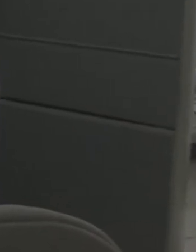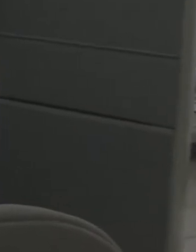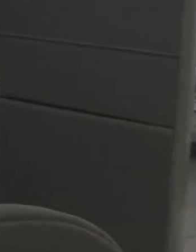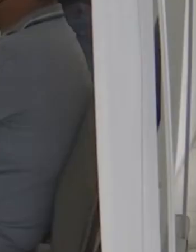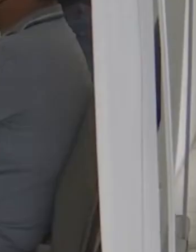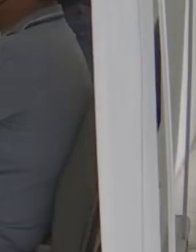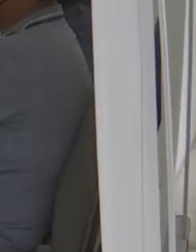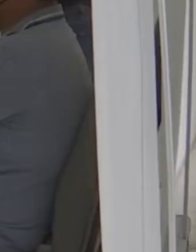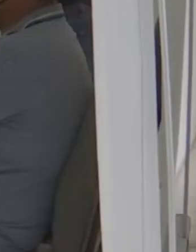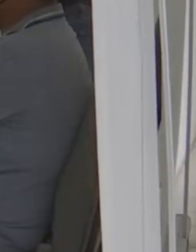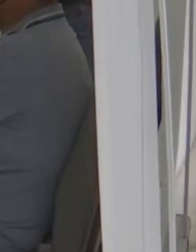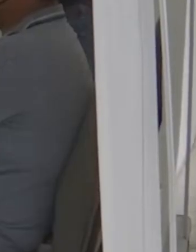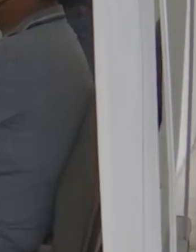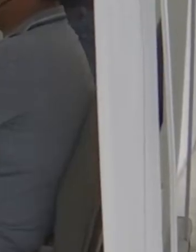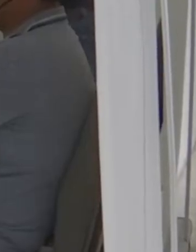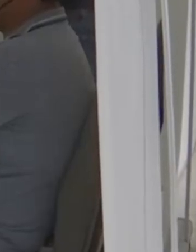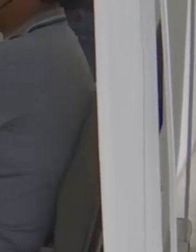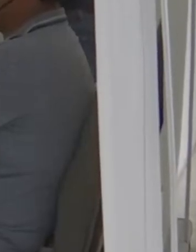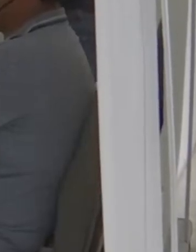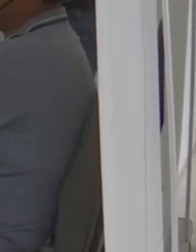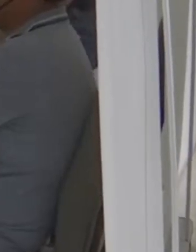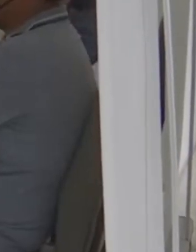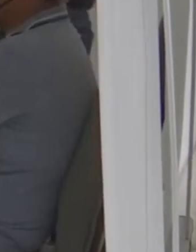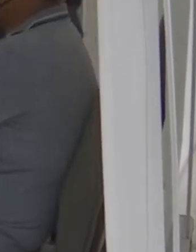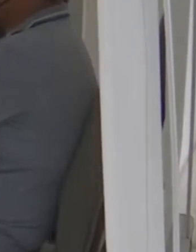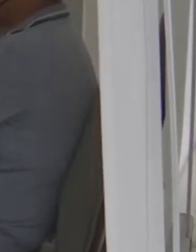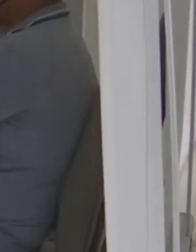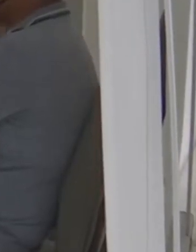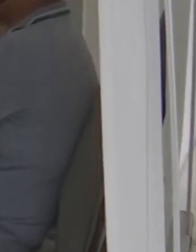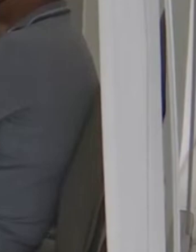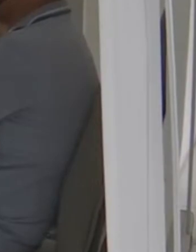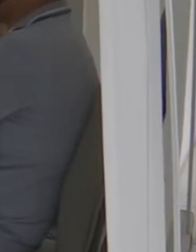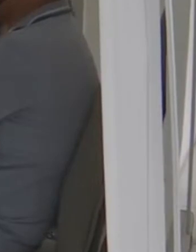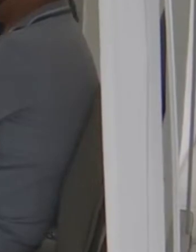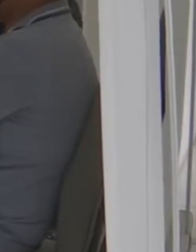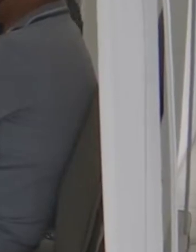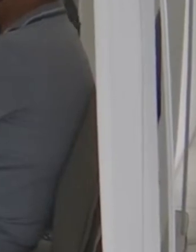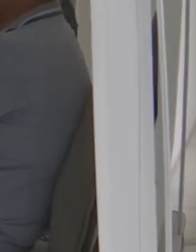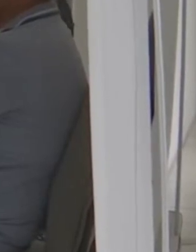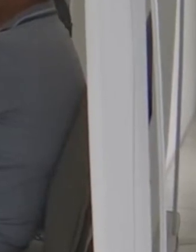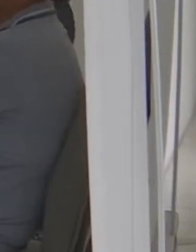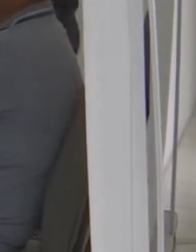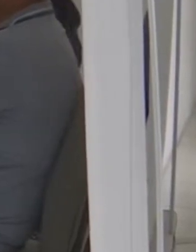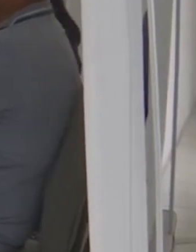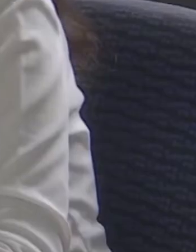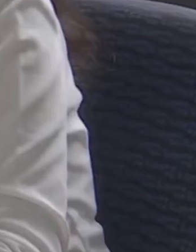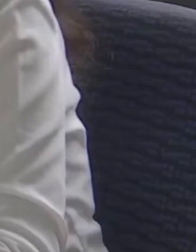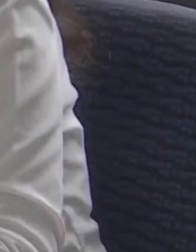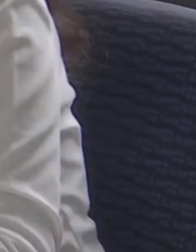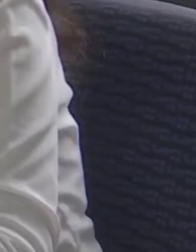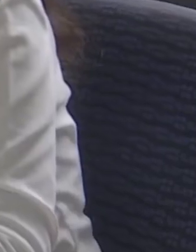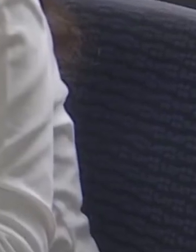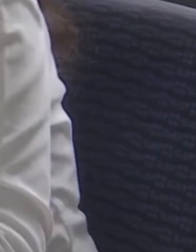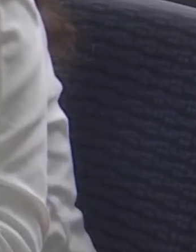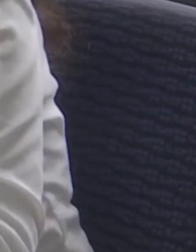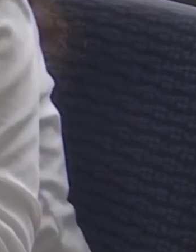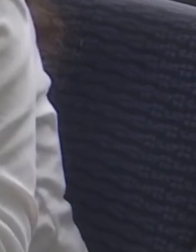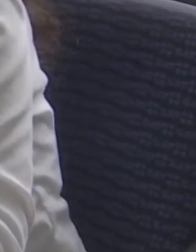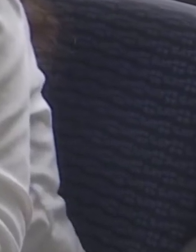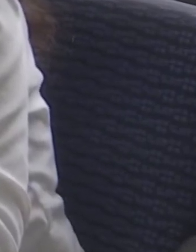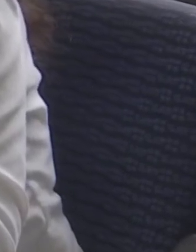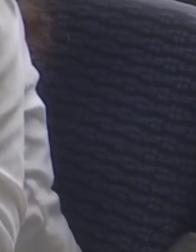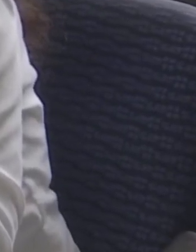la evasión fiscal y la condonación a grandes empresas, por lo que puntualizó que es la que se encarga de que todos los